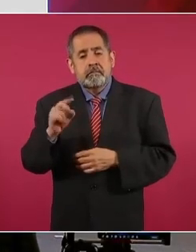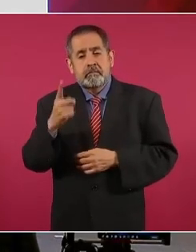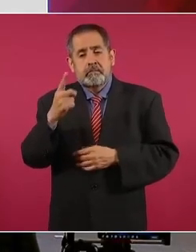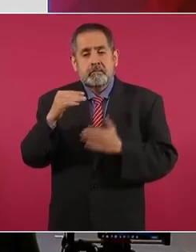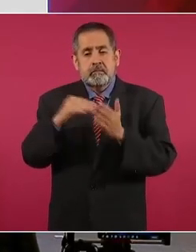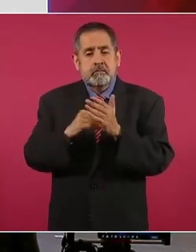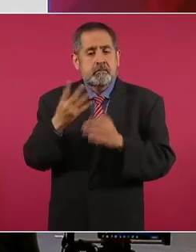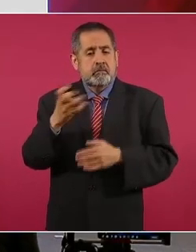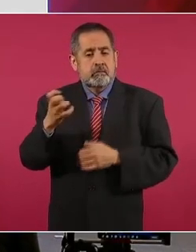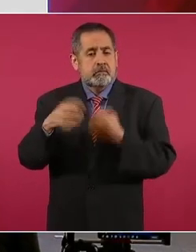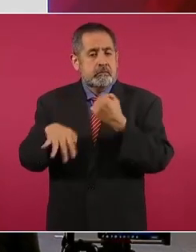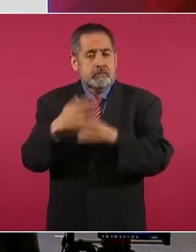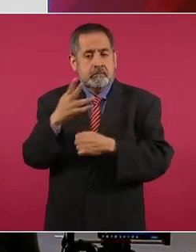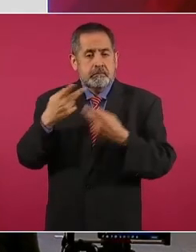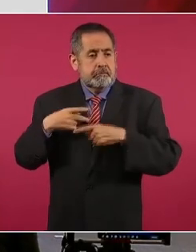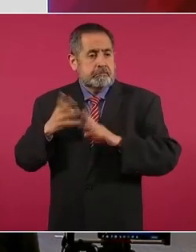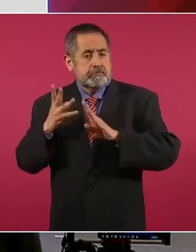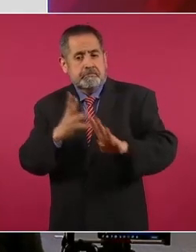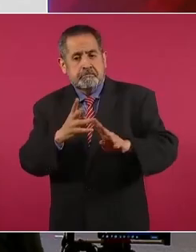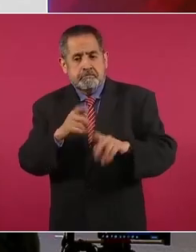414 personas.